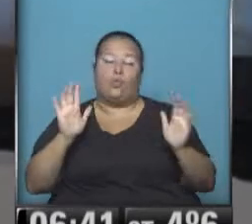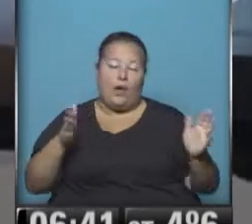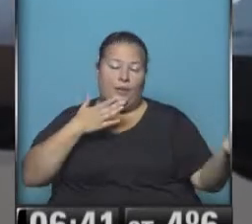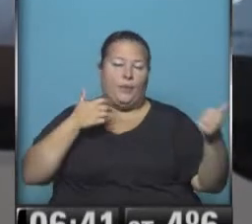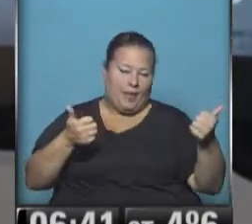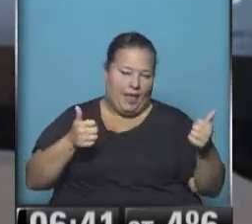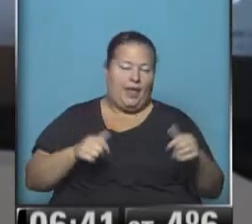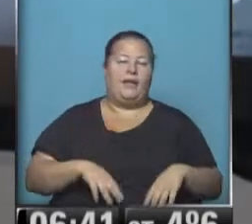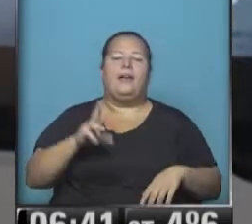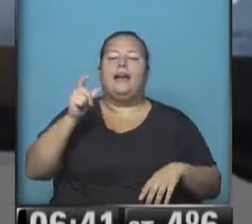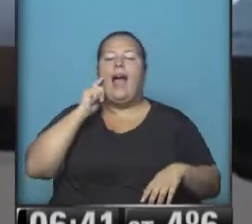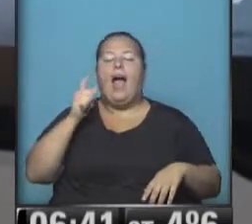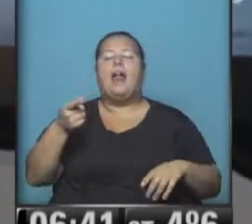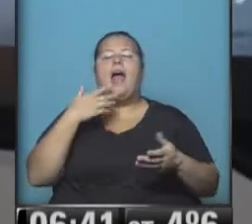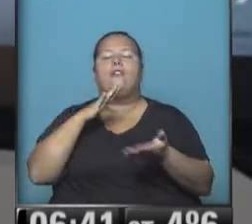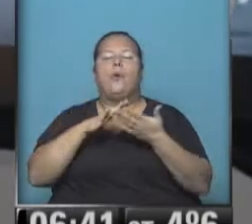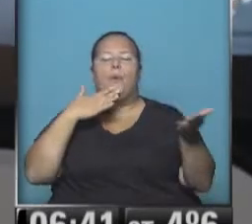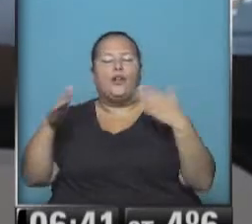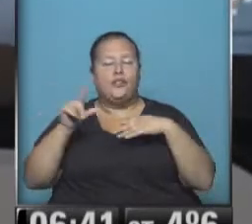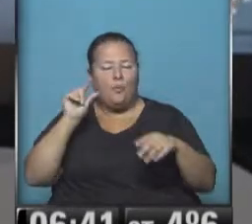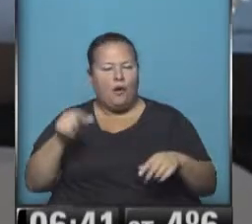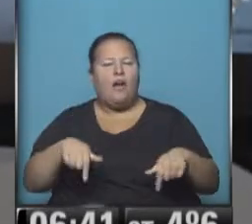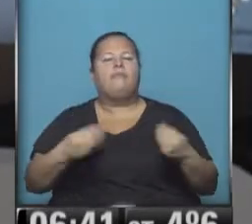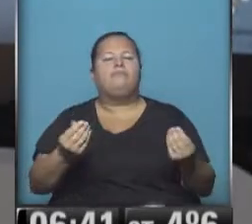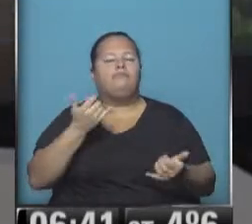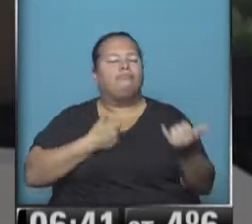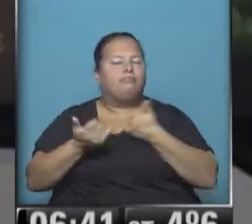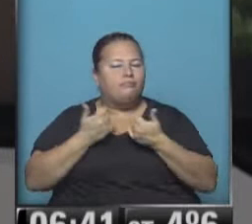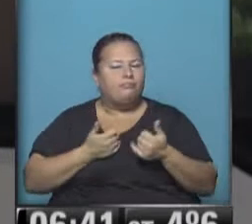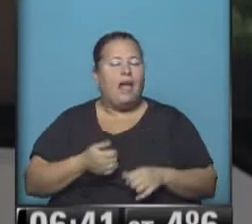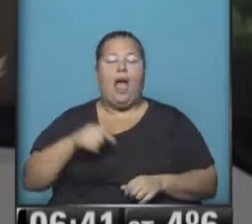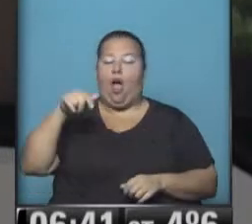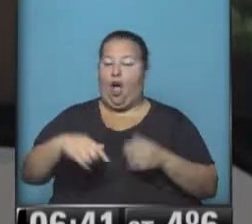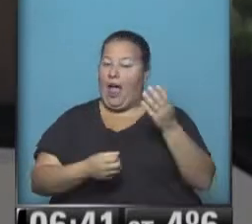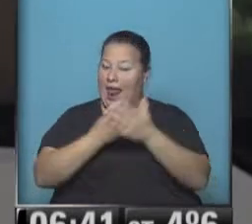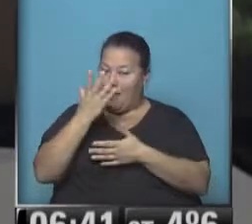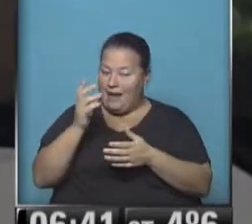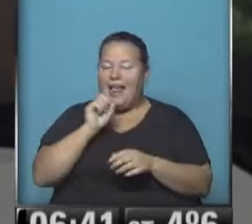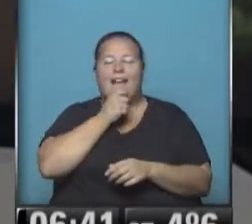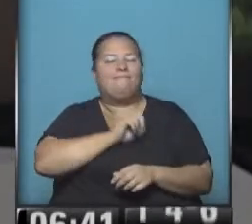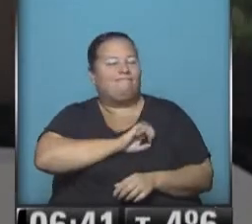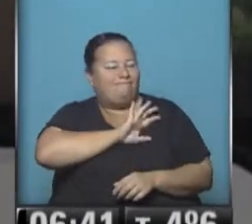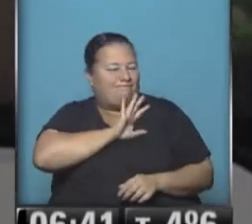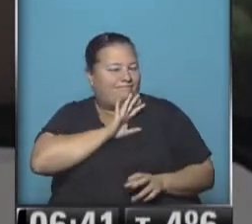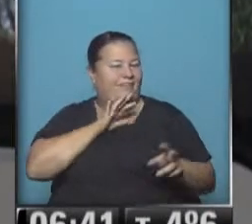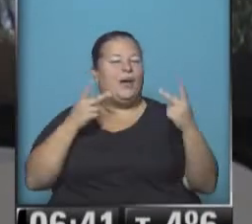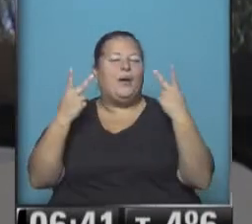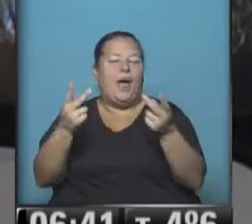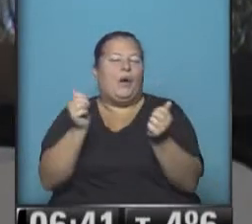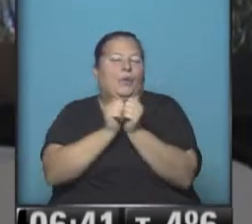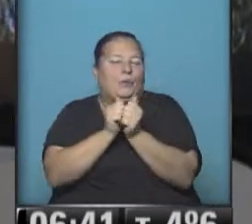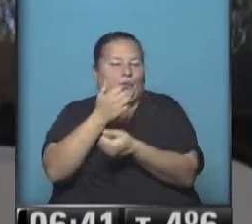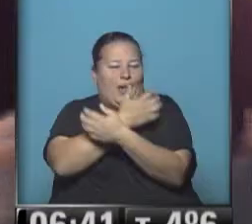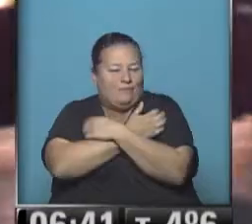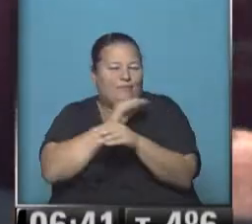bien. Cari, hablando de poquito viento, ¿qué tenés para contarnos? En esta mañana romántica para viajar abrazaditos,